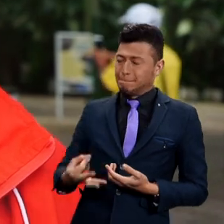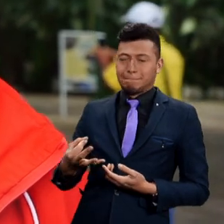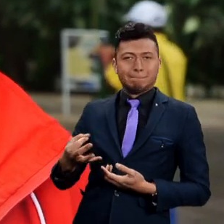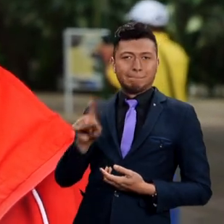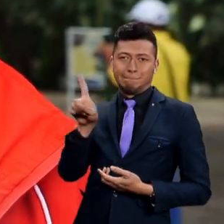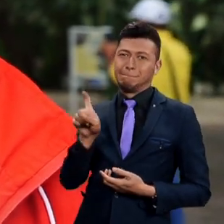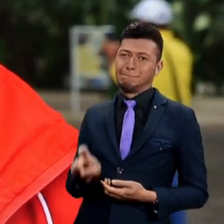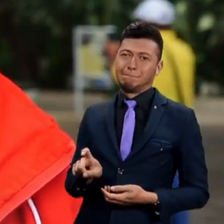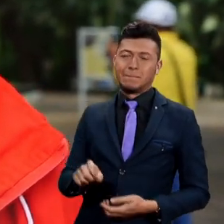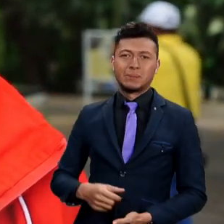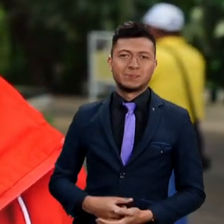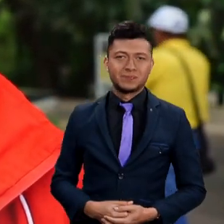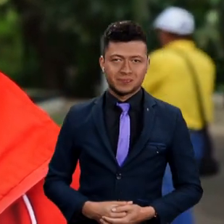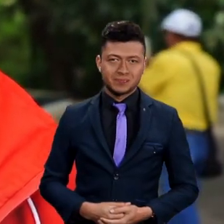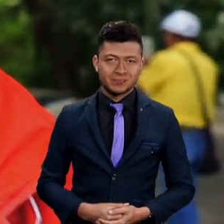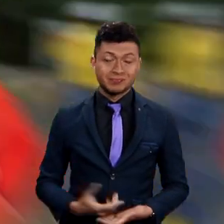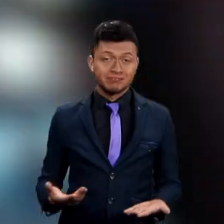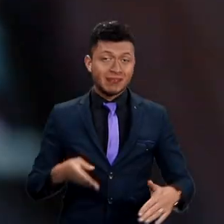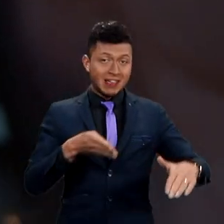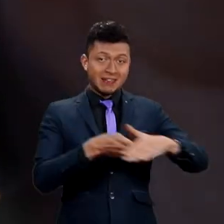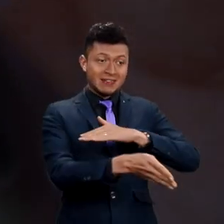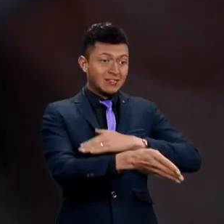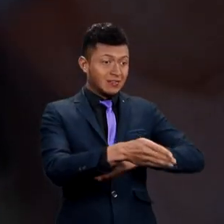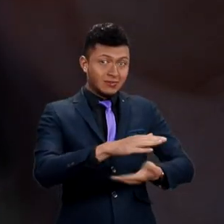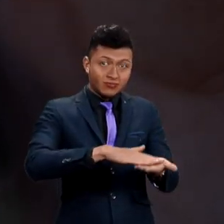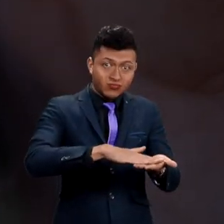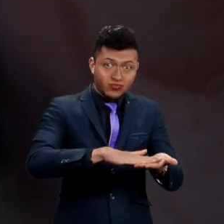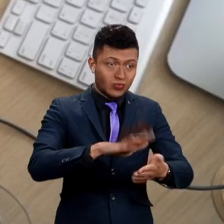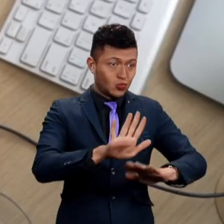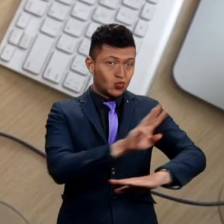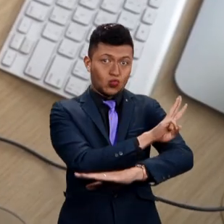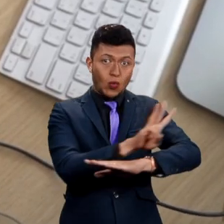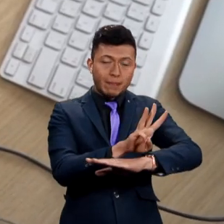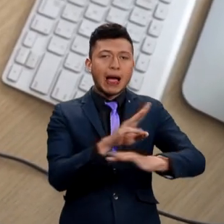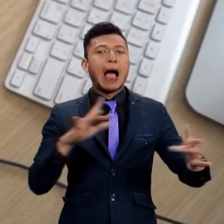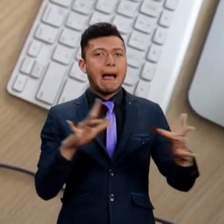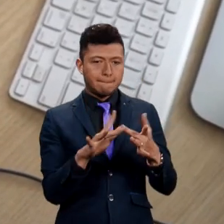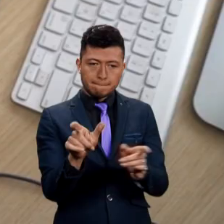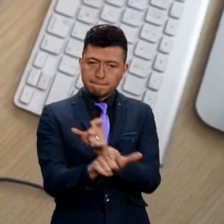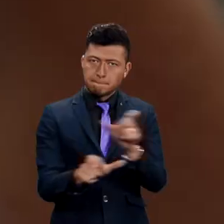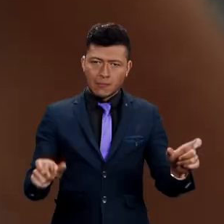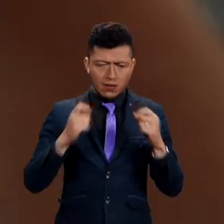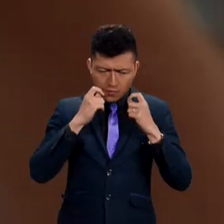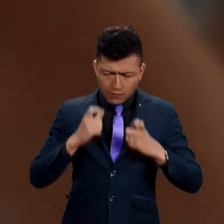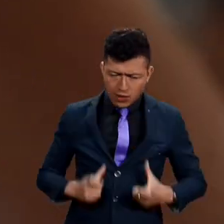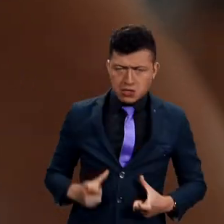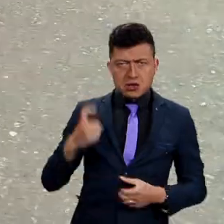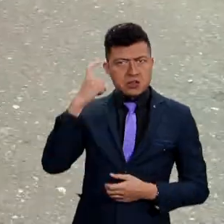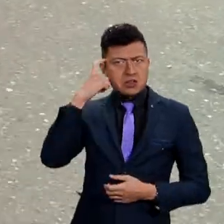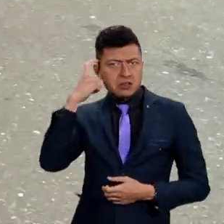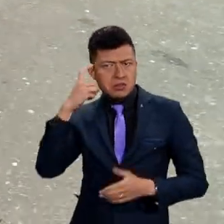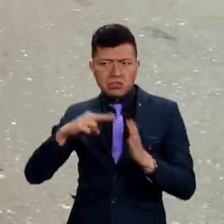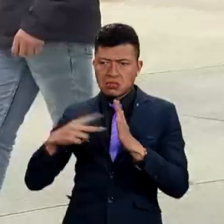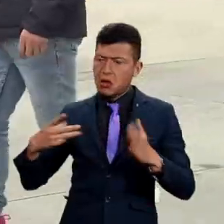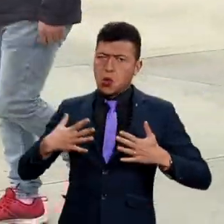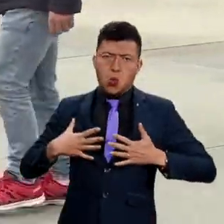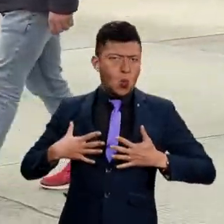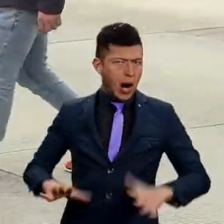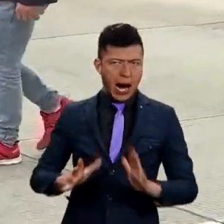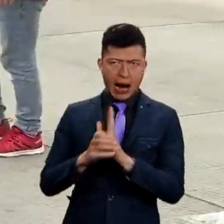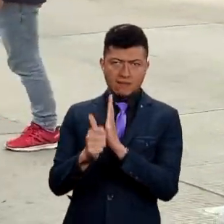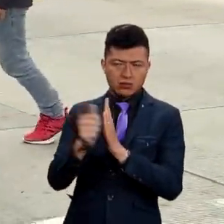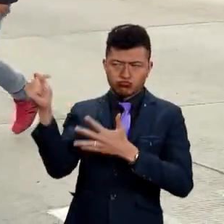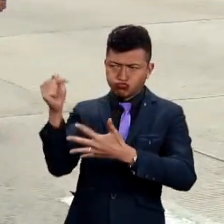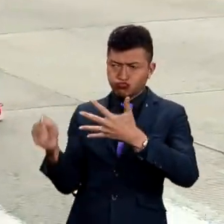dejó fuera de base. La accesibilidad web es la posibilidad de que todas las personas, más allá de sus capacidades físicas,